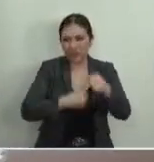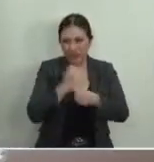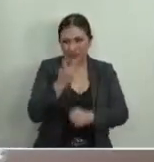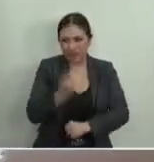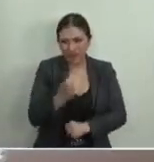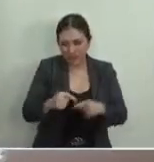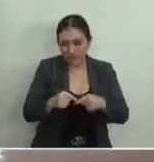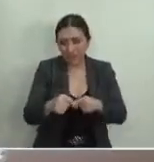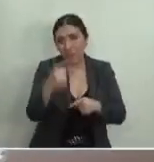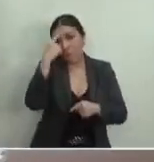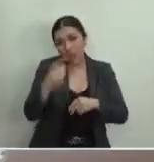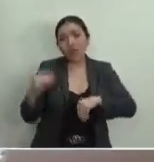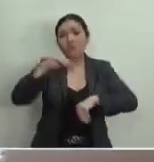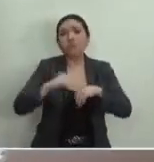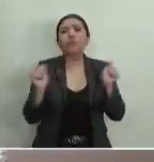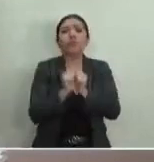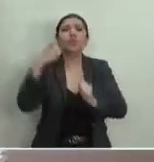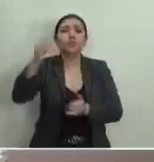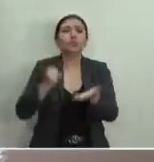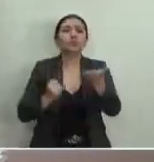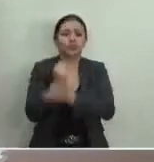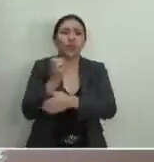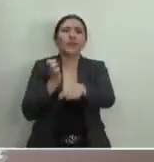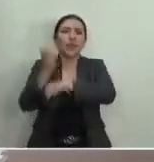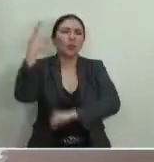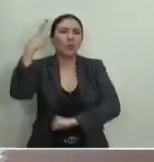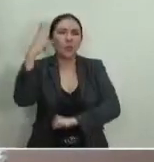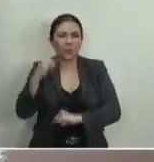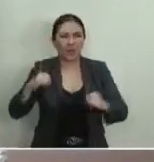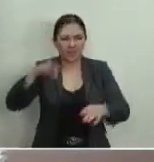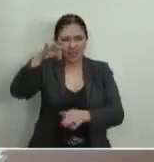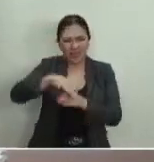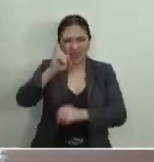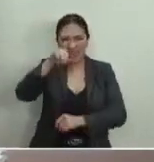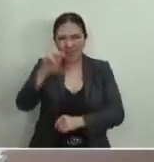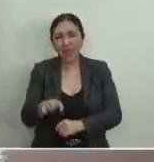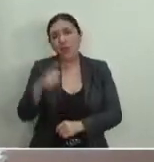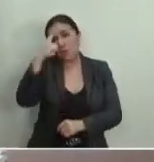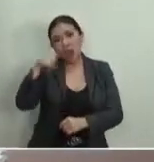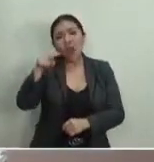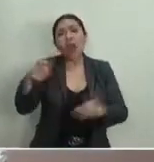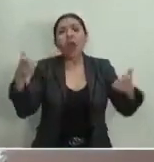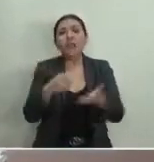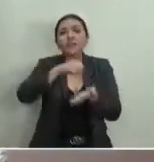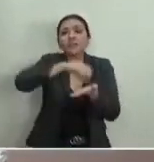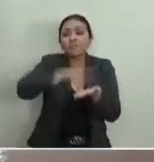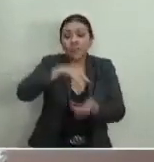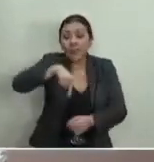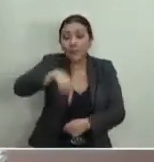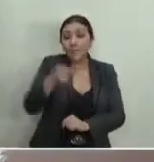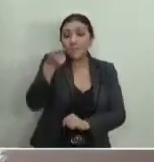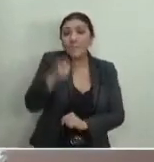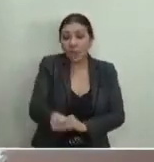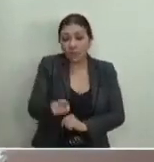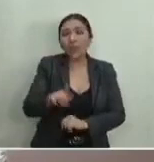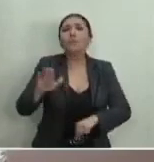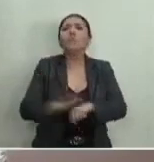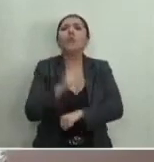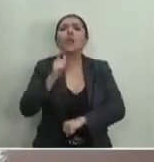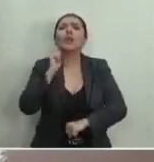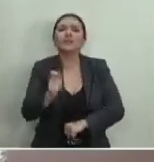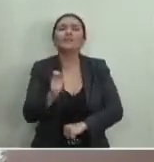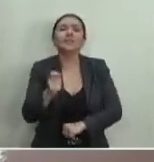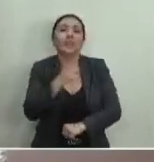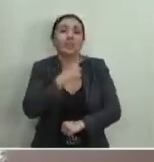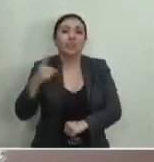en el que se controvierte una resolución del Tribunal Electoral del Estado de Puebla, emitida en cumplimiento al ordenado por esta sala regional, por virtud de la